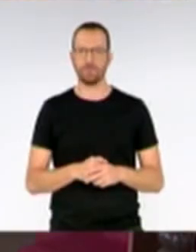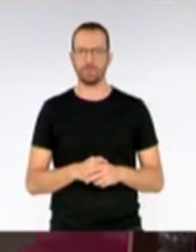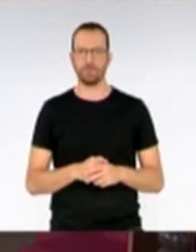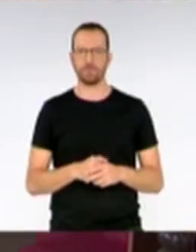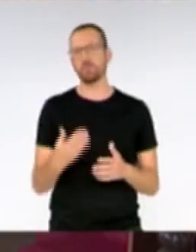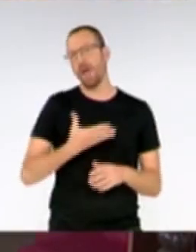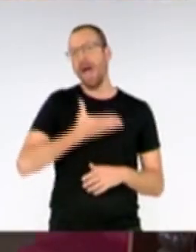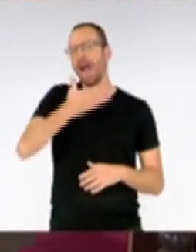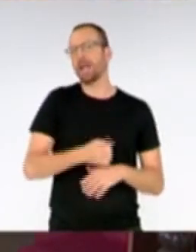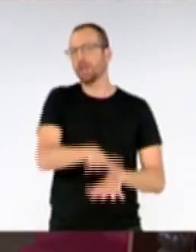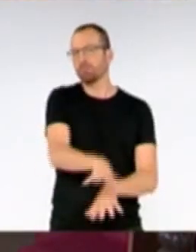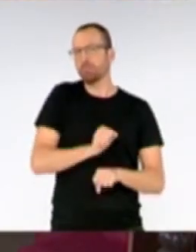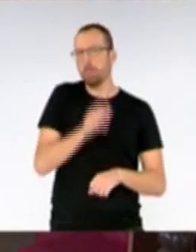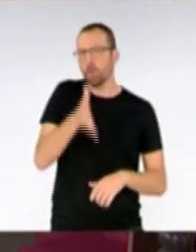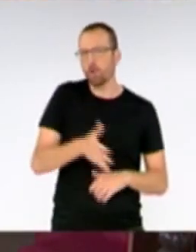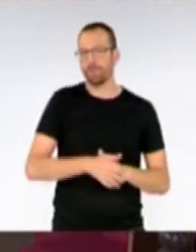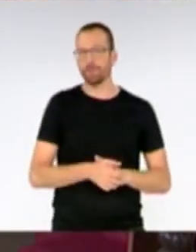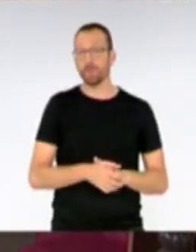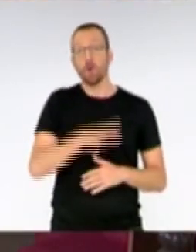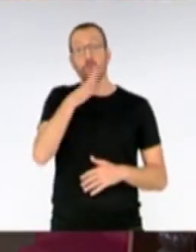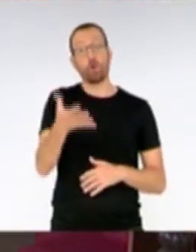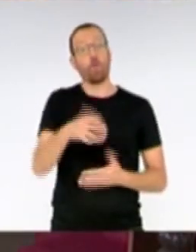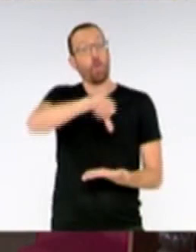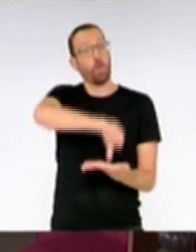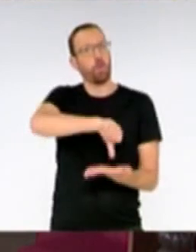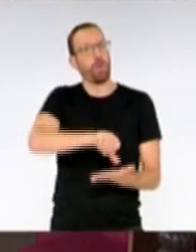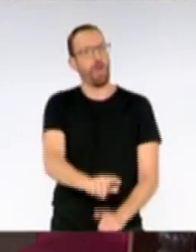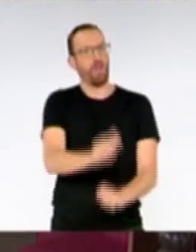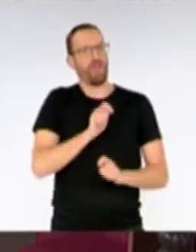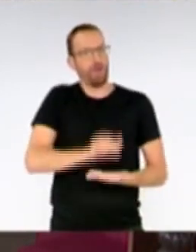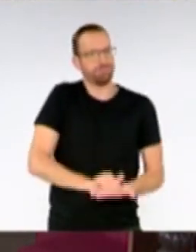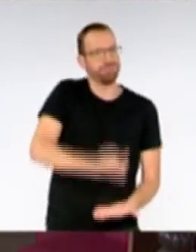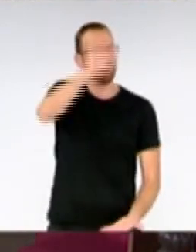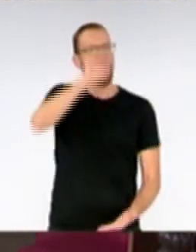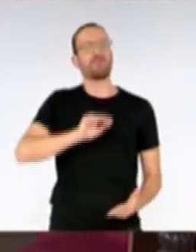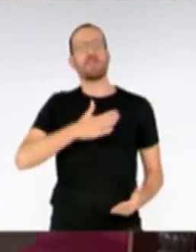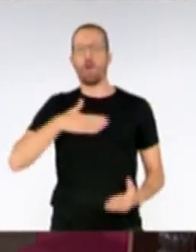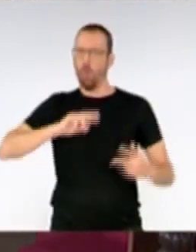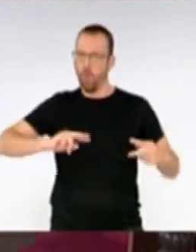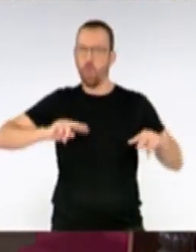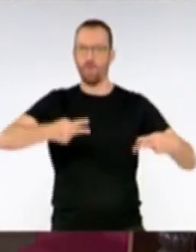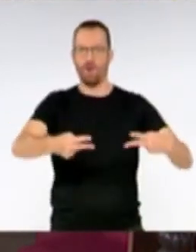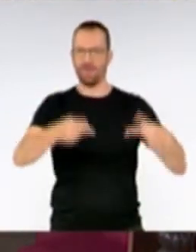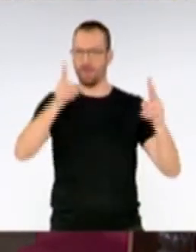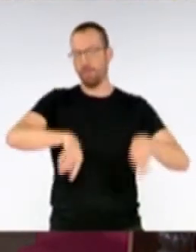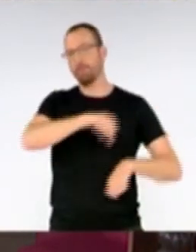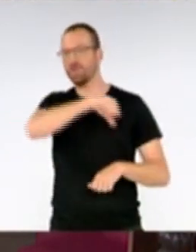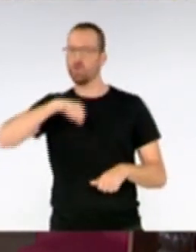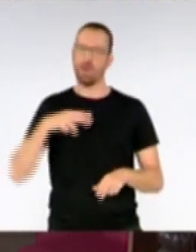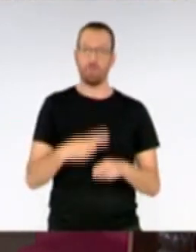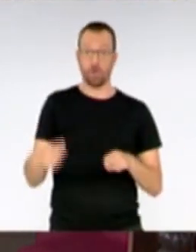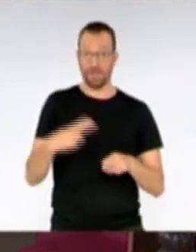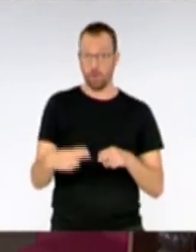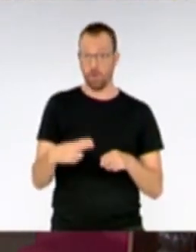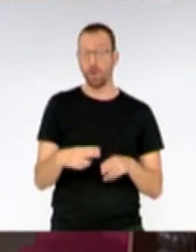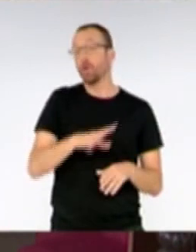¿Por qué quieres ser alcalde? Porque quiero devolverle a mi ciudad, Santa Cruz de la Palma, todo lo que Santa Cruz de la Palma me ha dado en lo personal y en lo político y